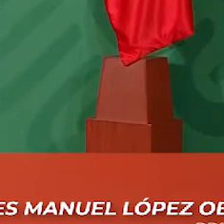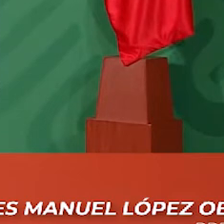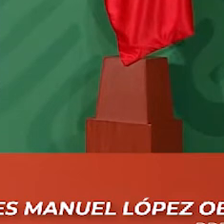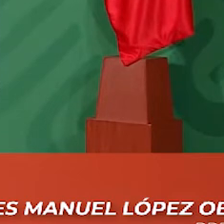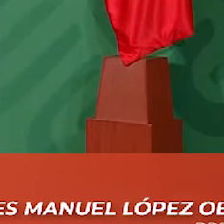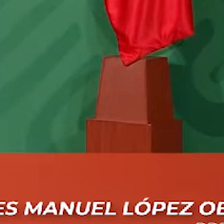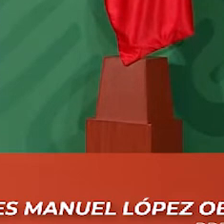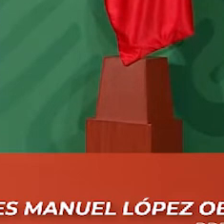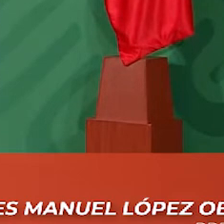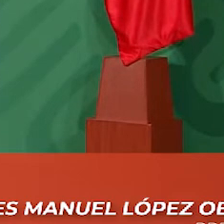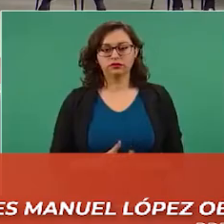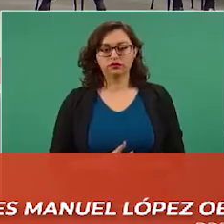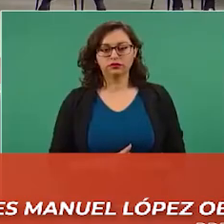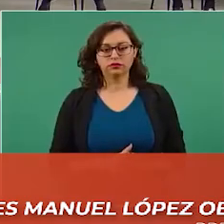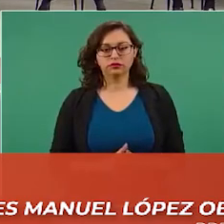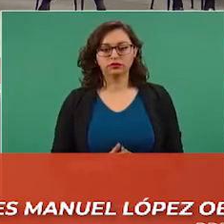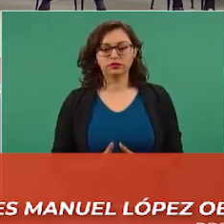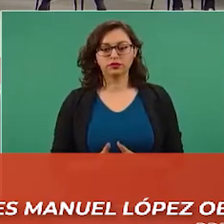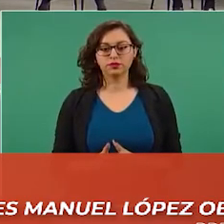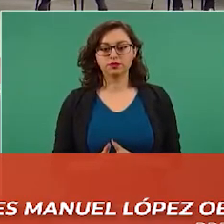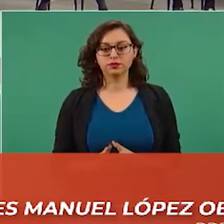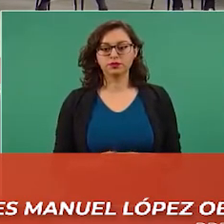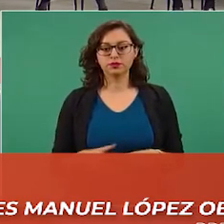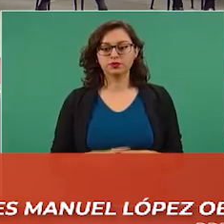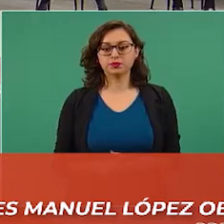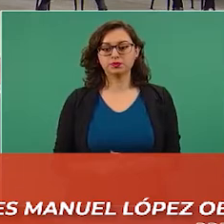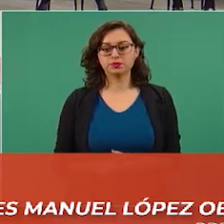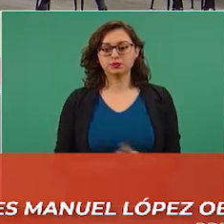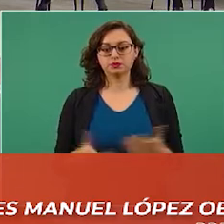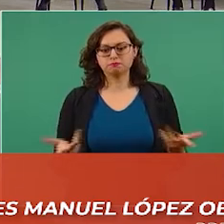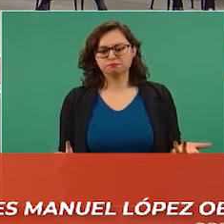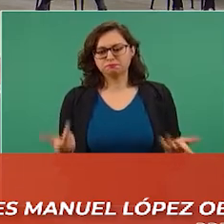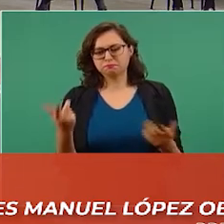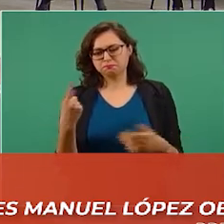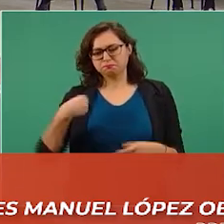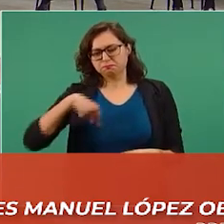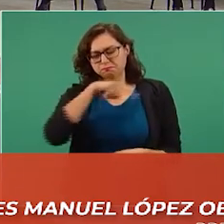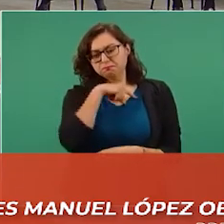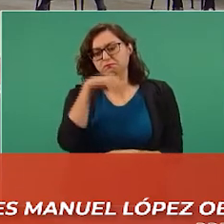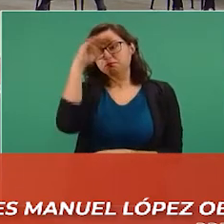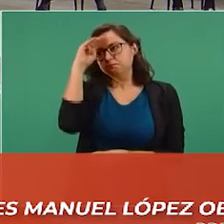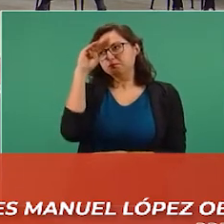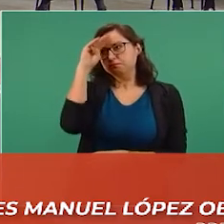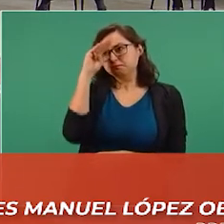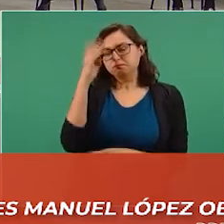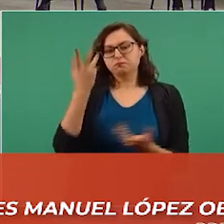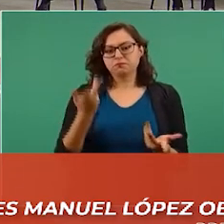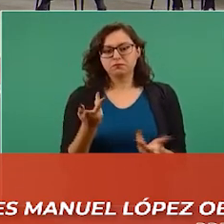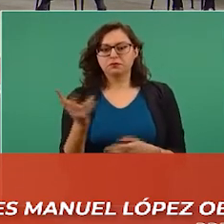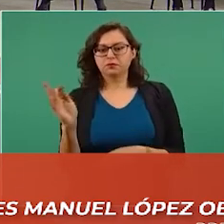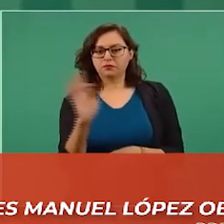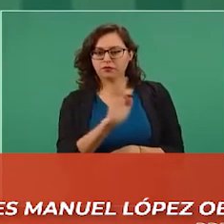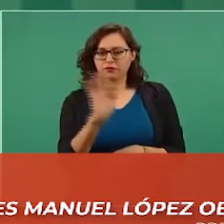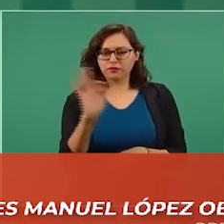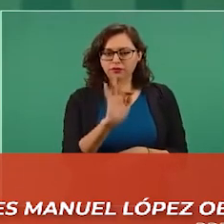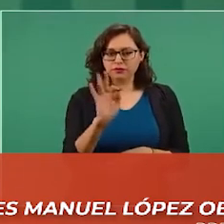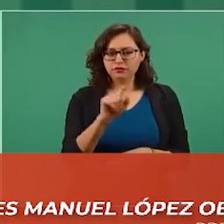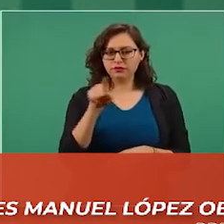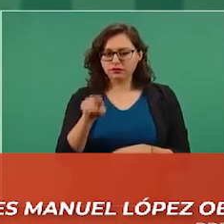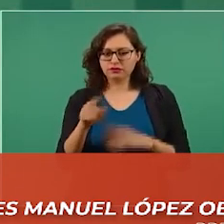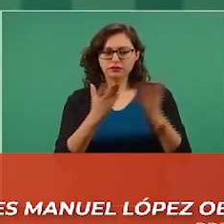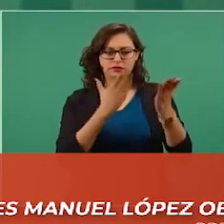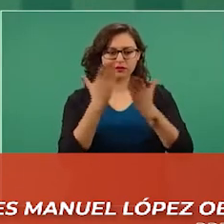Cuando uno pensaría que ante más nivel